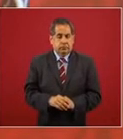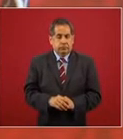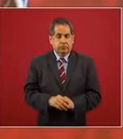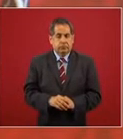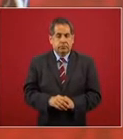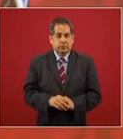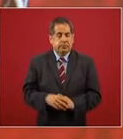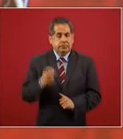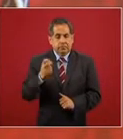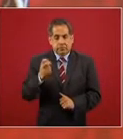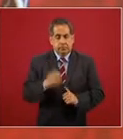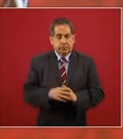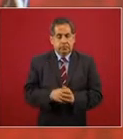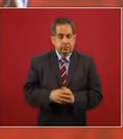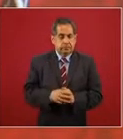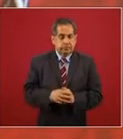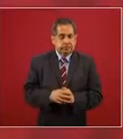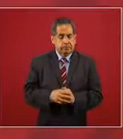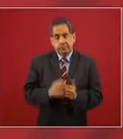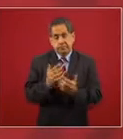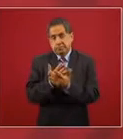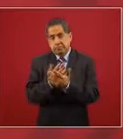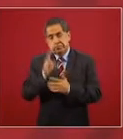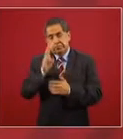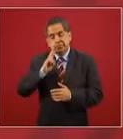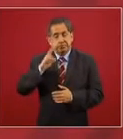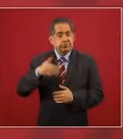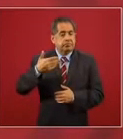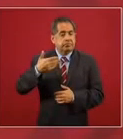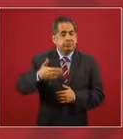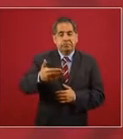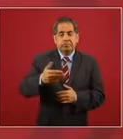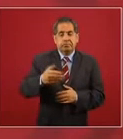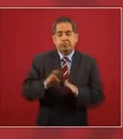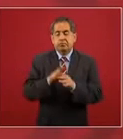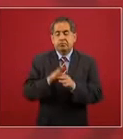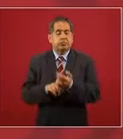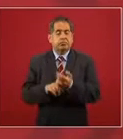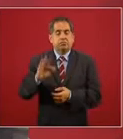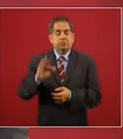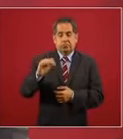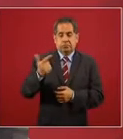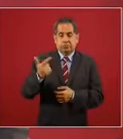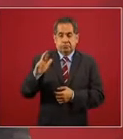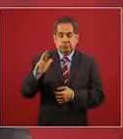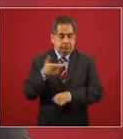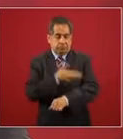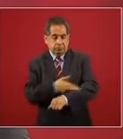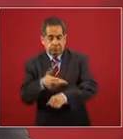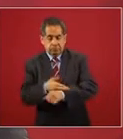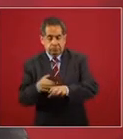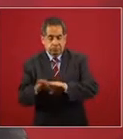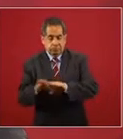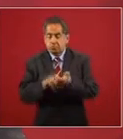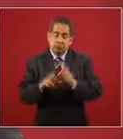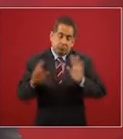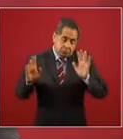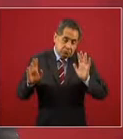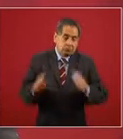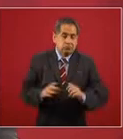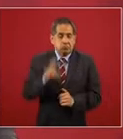entonces vamos a esperar a que la fiscalía haga su trabajo lo único que